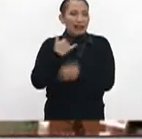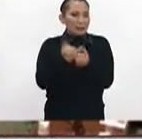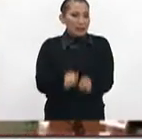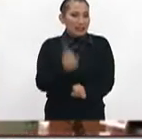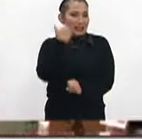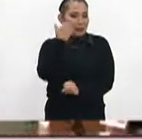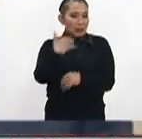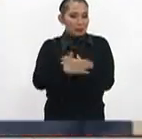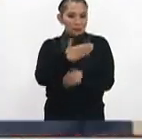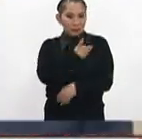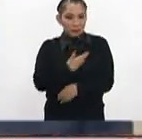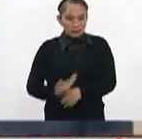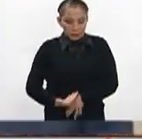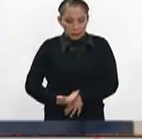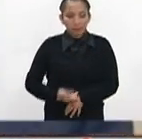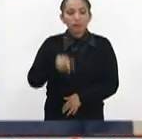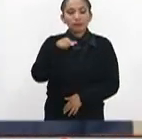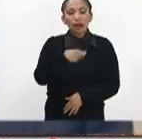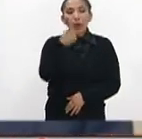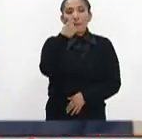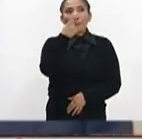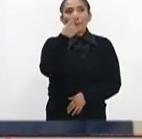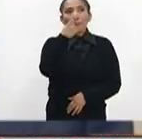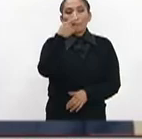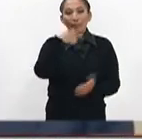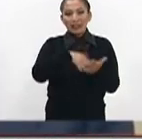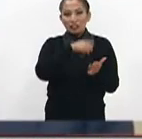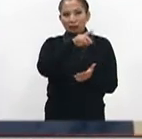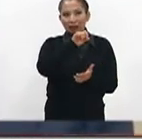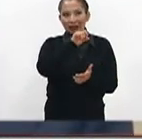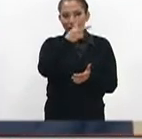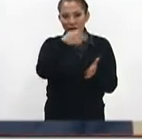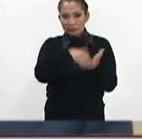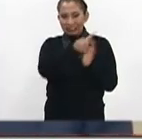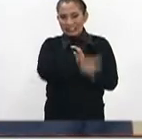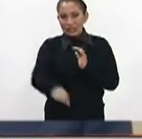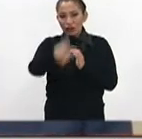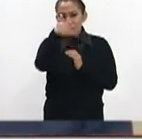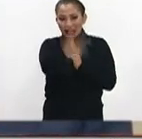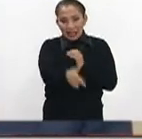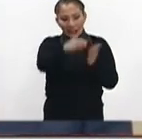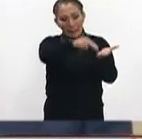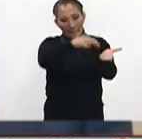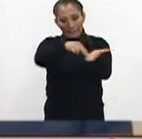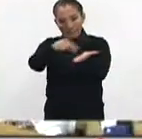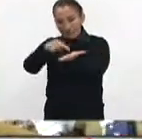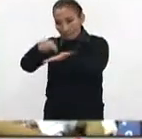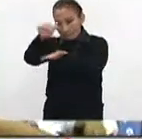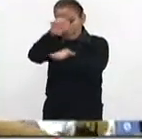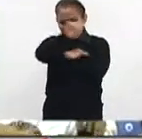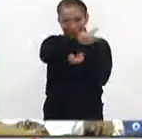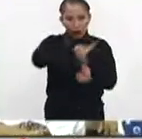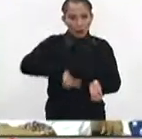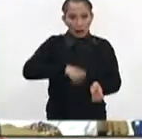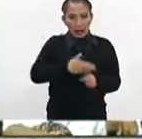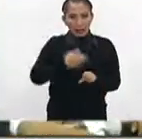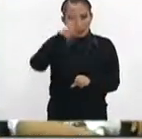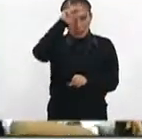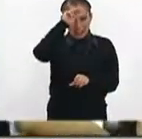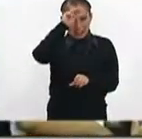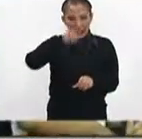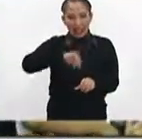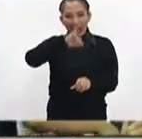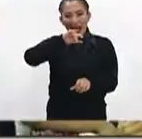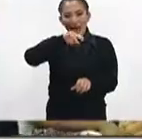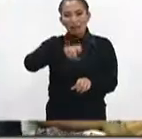independiente a la presidencia. Del millón 22.107 rúbricas recolectadas por el gobernador de Nuevo León,